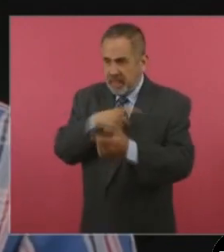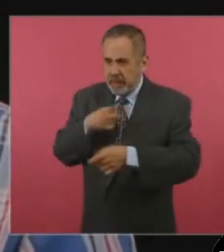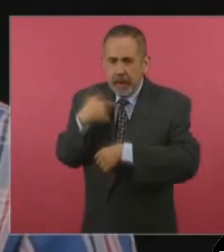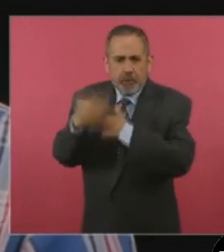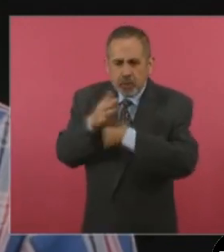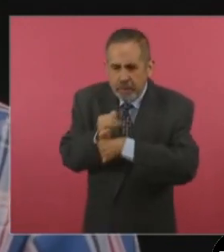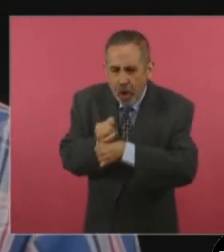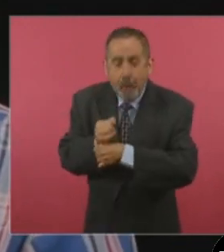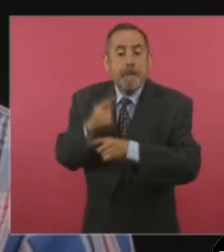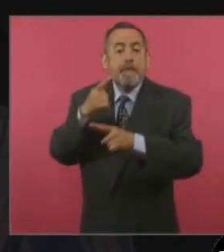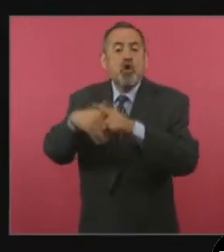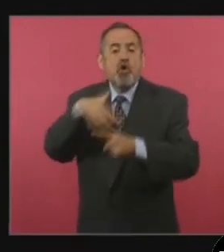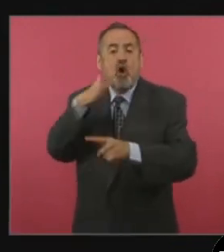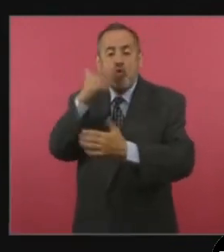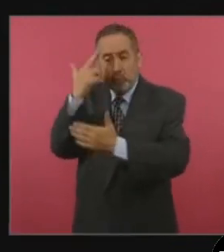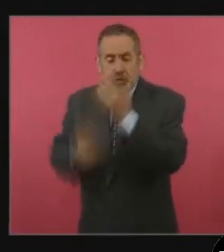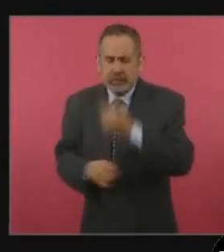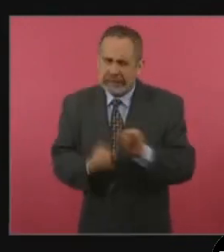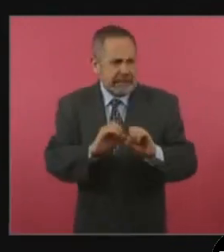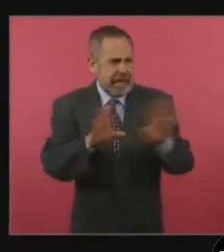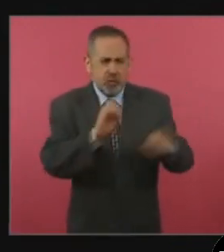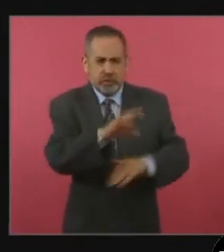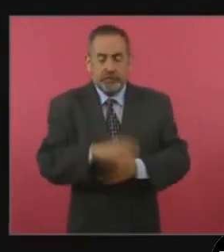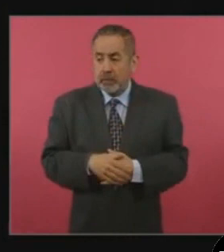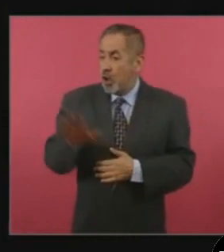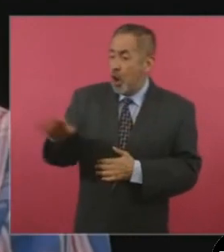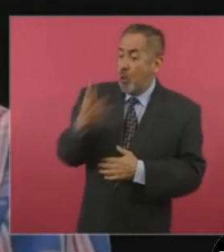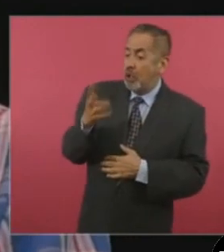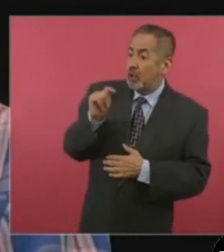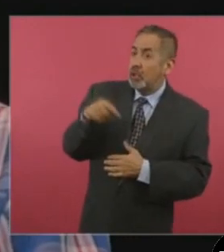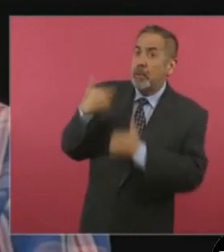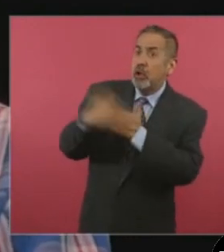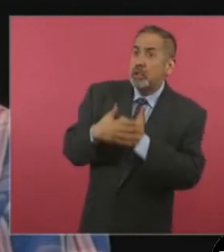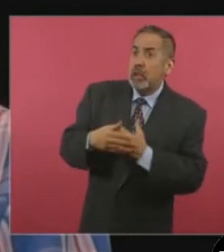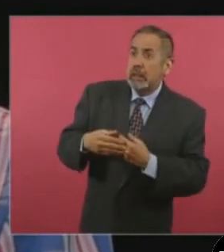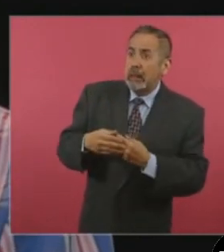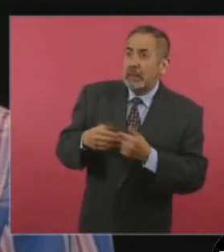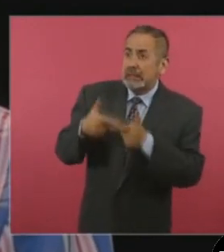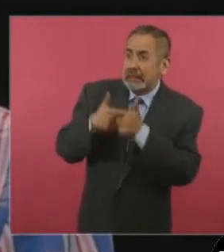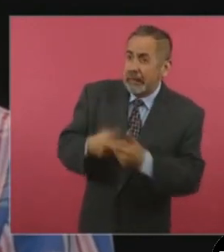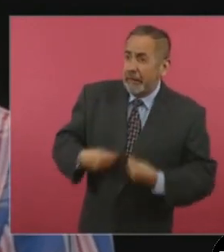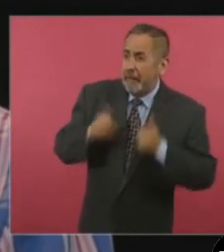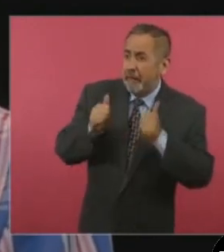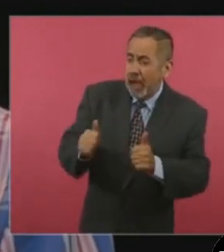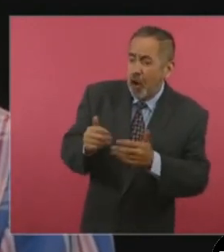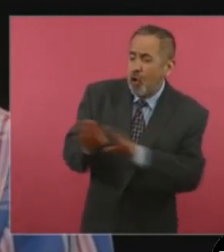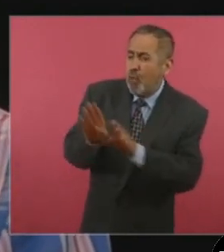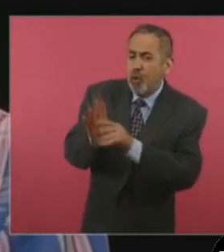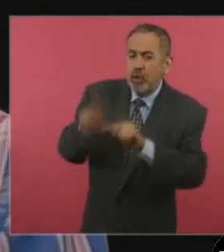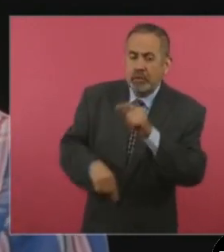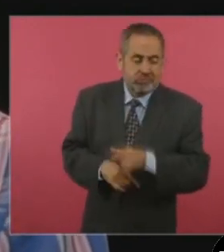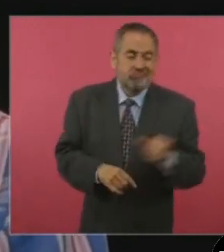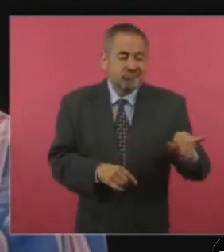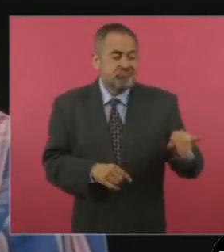de corrupción? Sin duda, sin duda. En fin, ¿sobreviviremos a la Cuarta Transformación? Sí, con un país marchito,